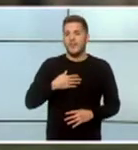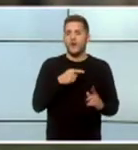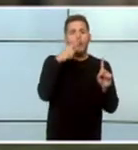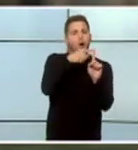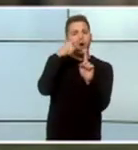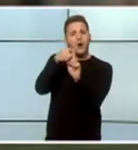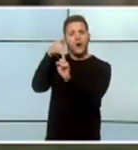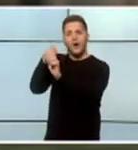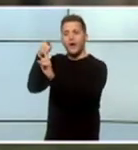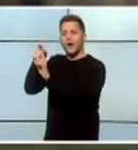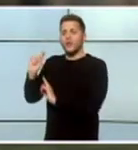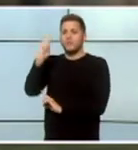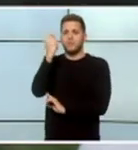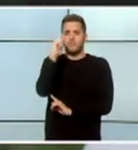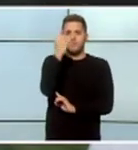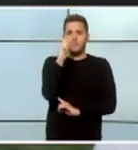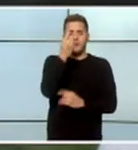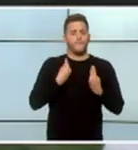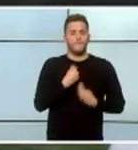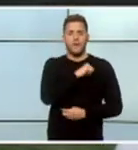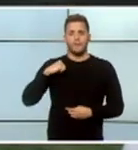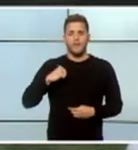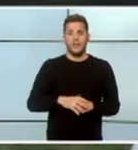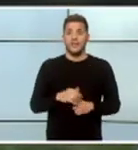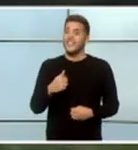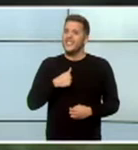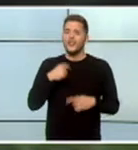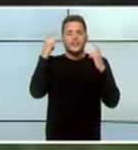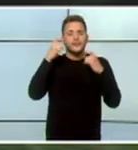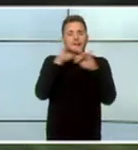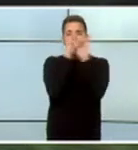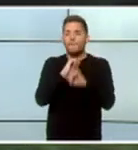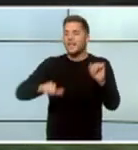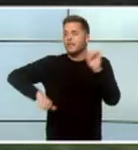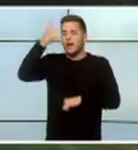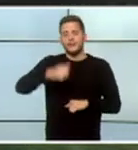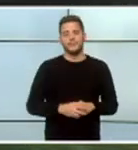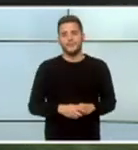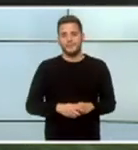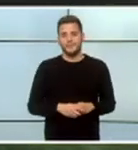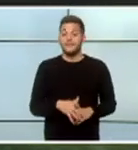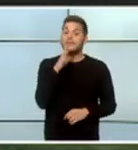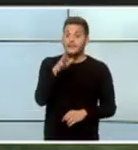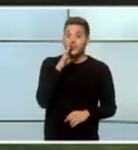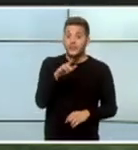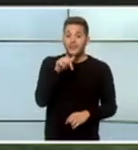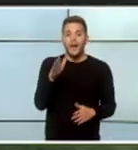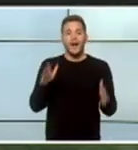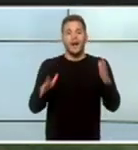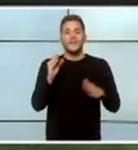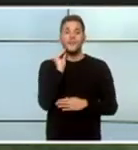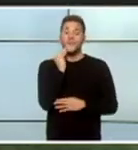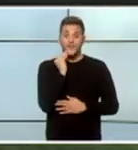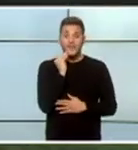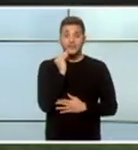las metas... ...que me he propuesto... ...y ser lo más feliz posible... ...por eso... ...en estas fechas...